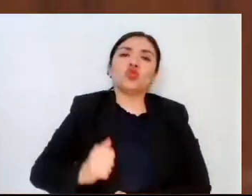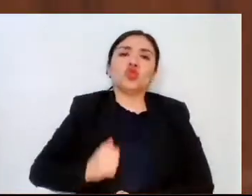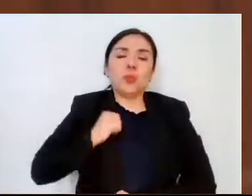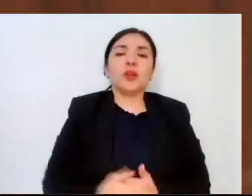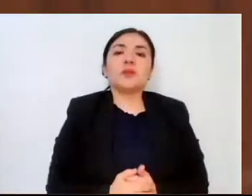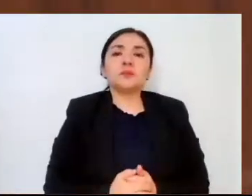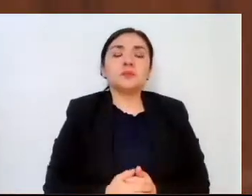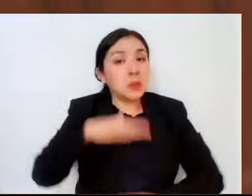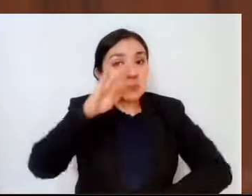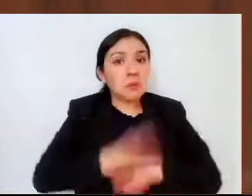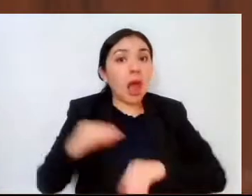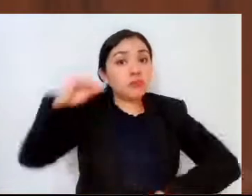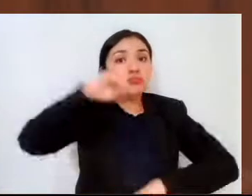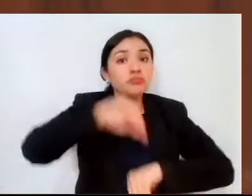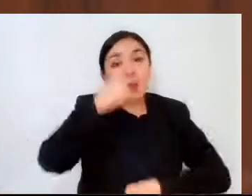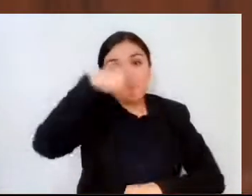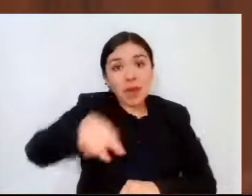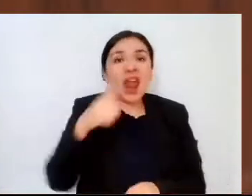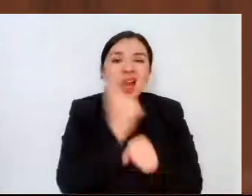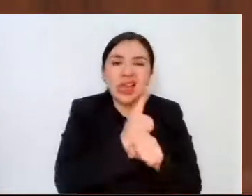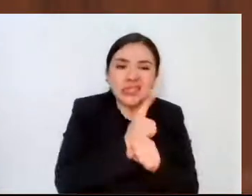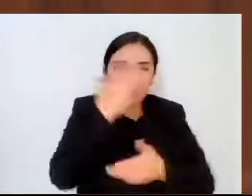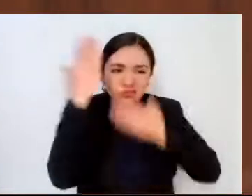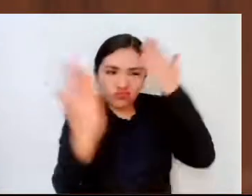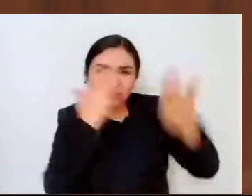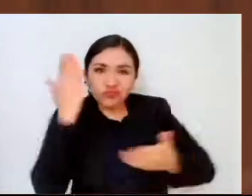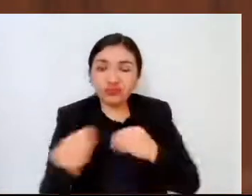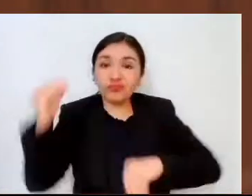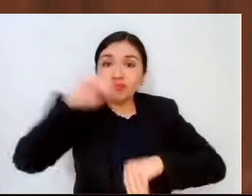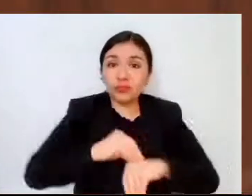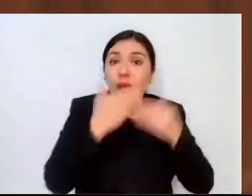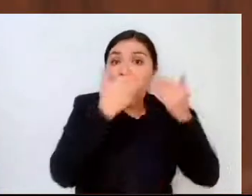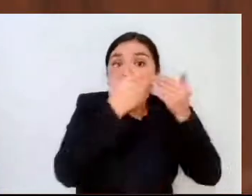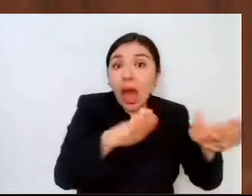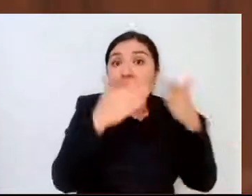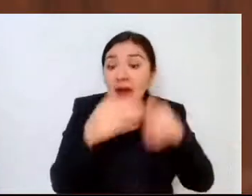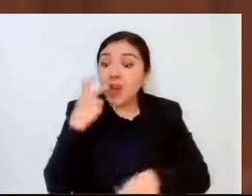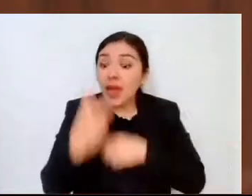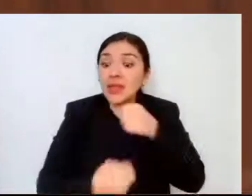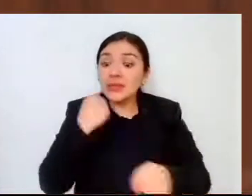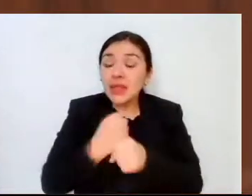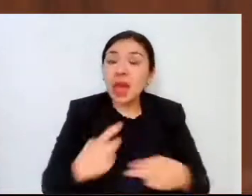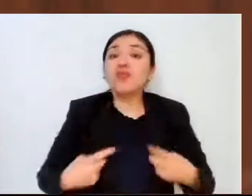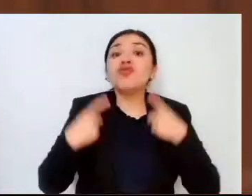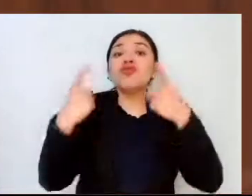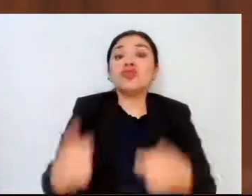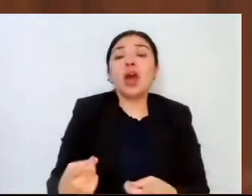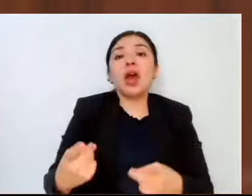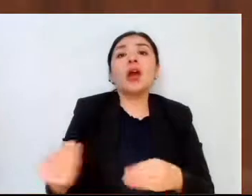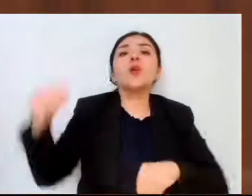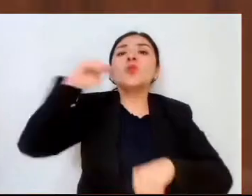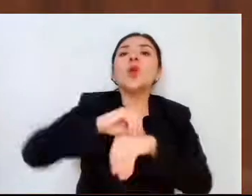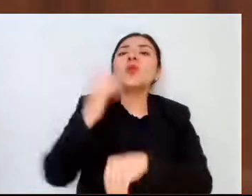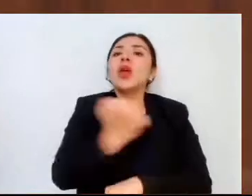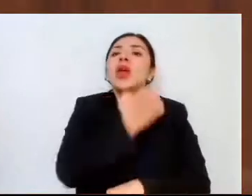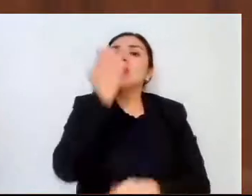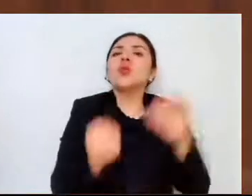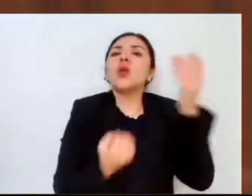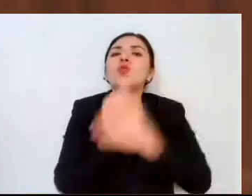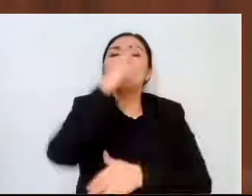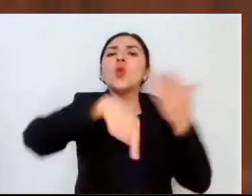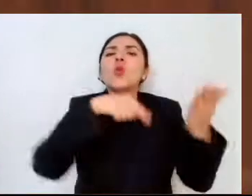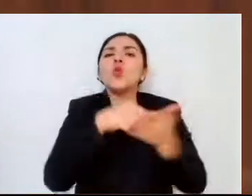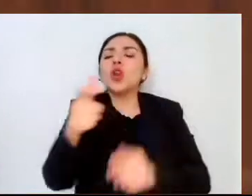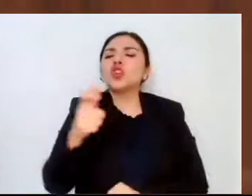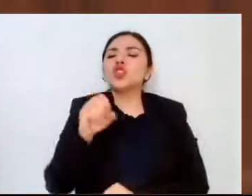espacios en licenciatura y posgrados, este año entregaremos el plantel de Xonacatlán